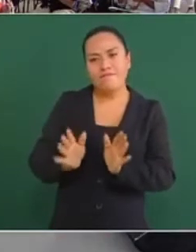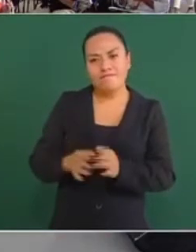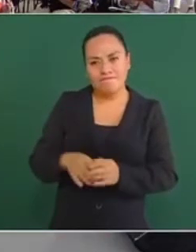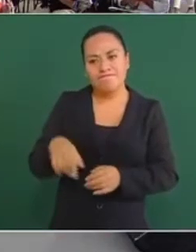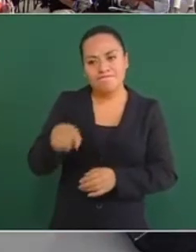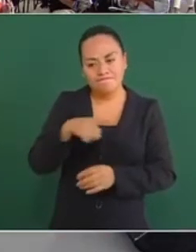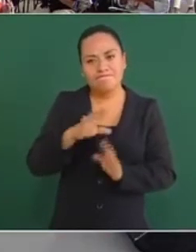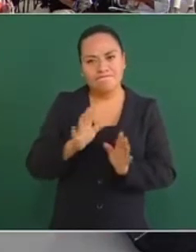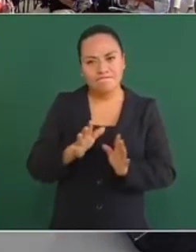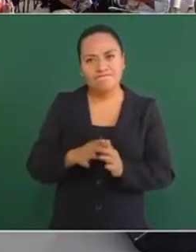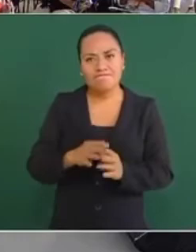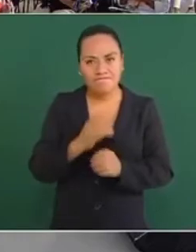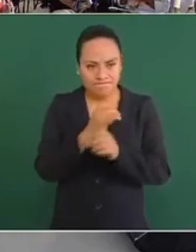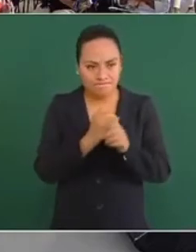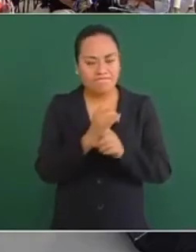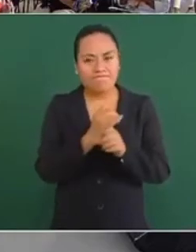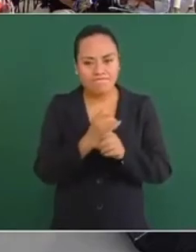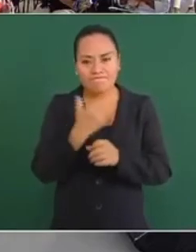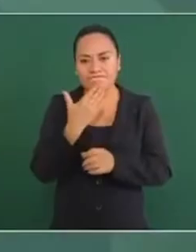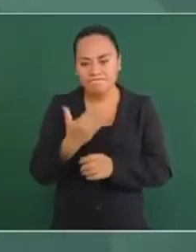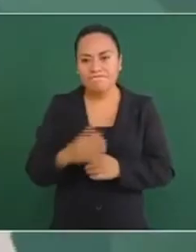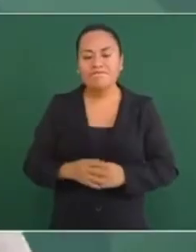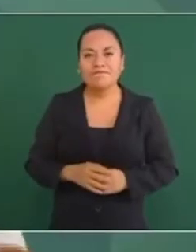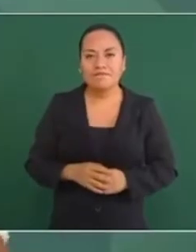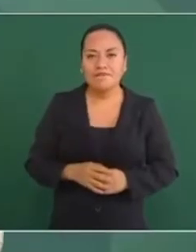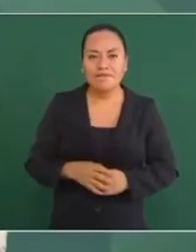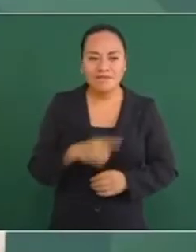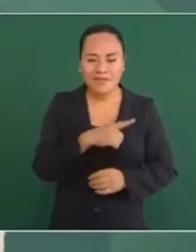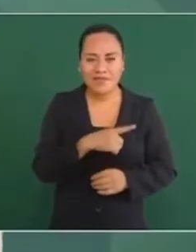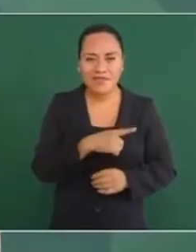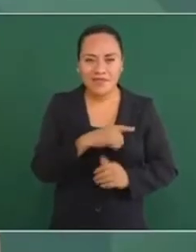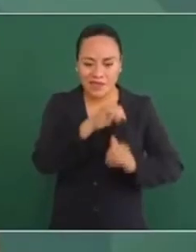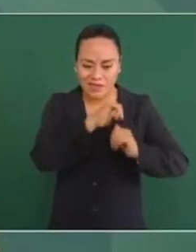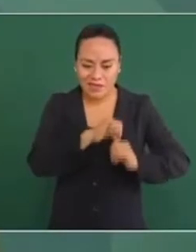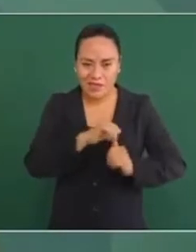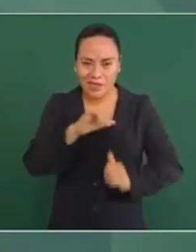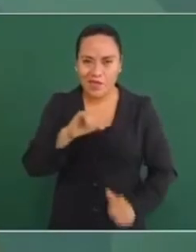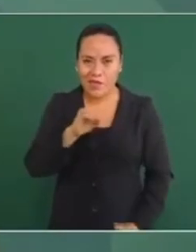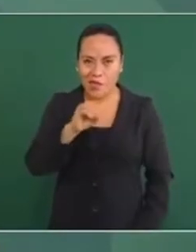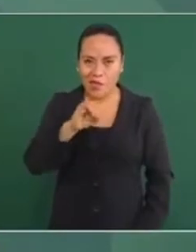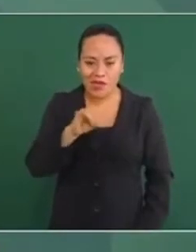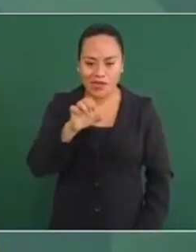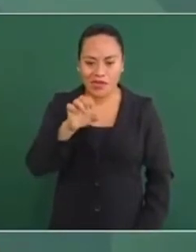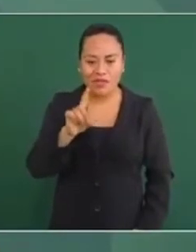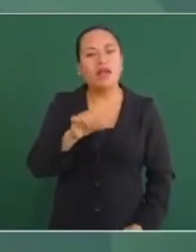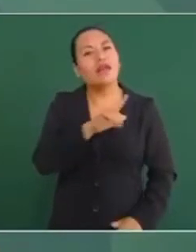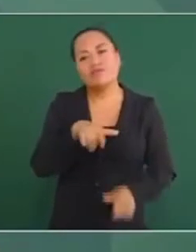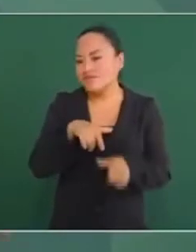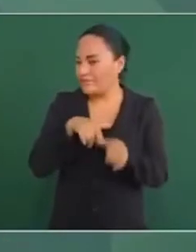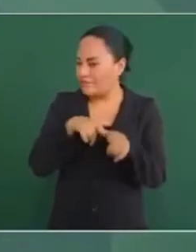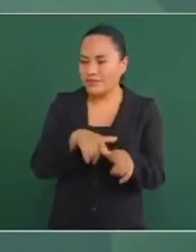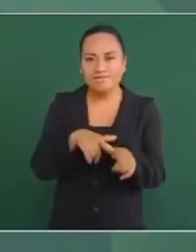planteó aquí el almirante Ojeda, y se va a seguir.